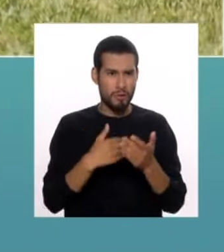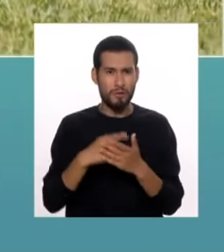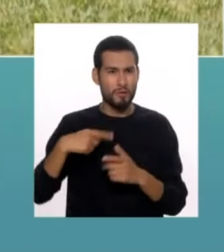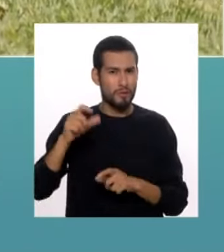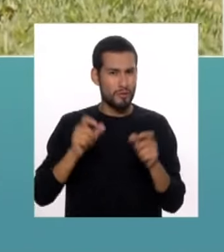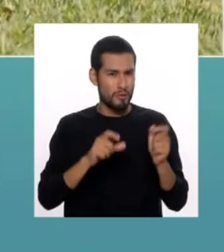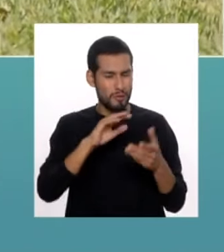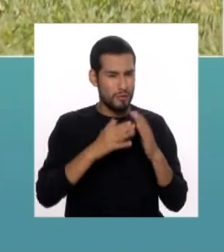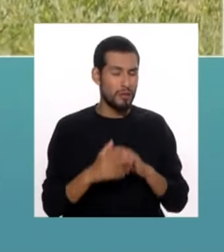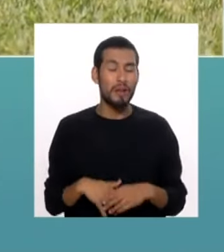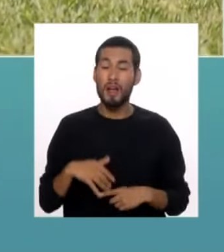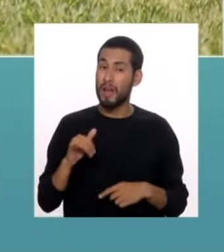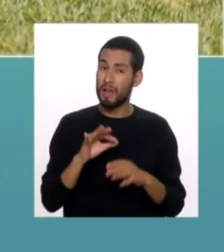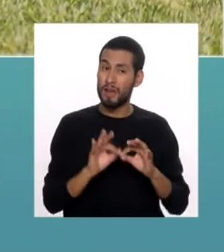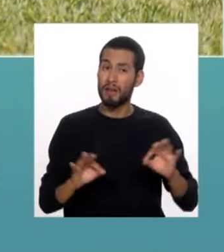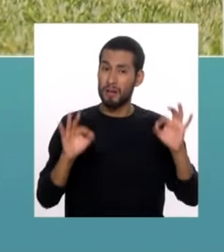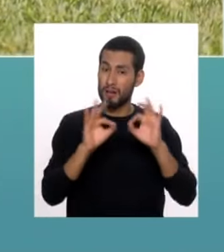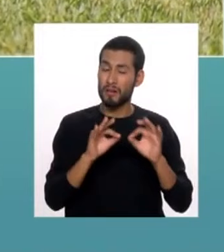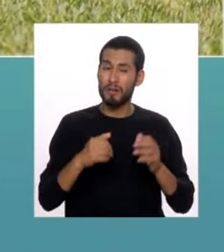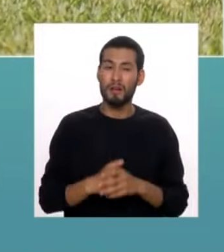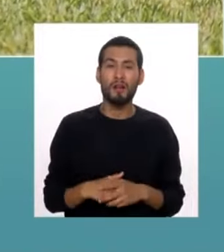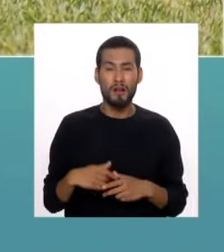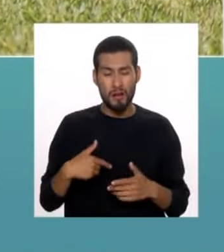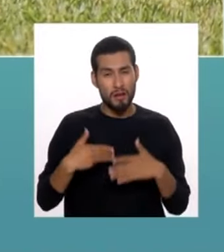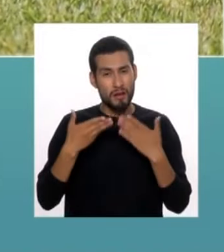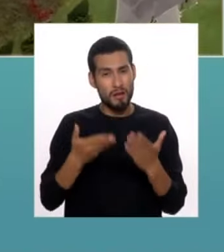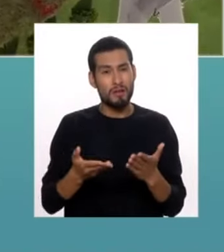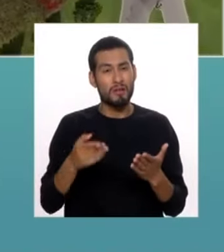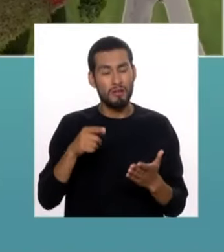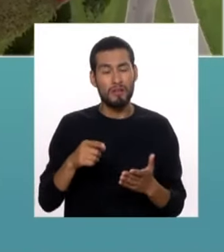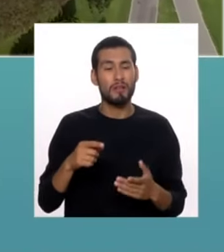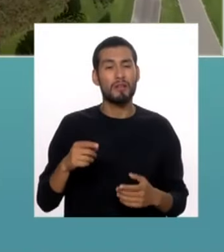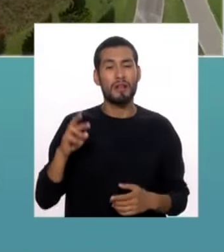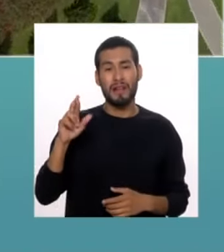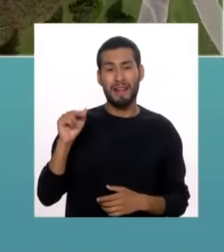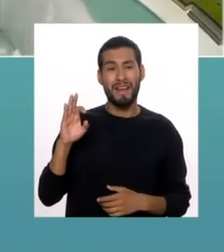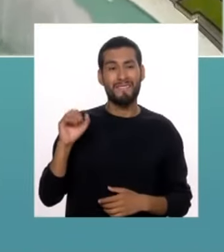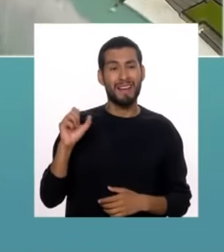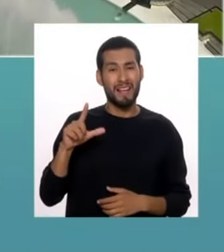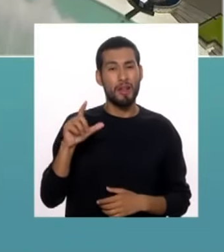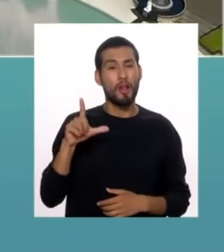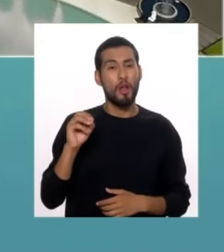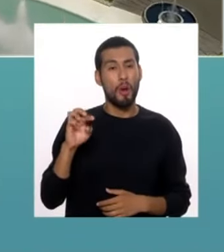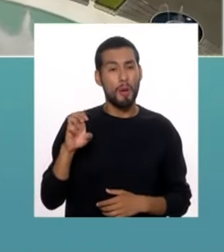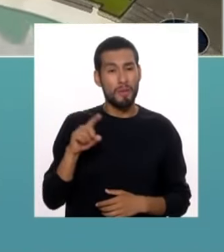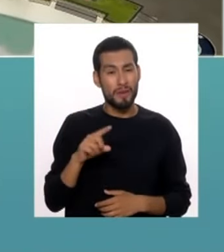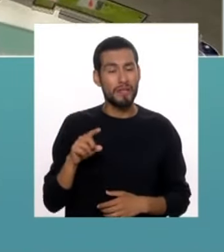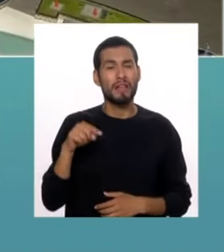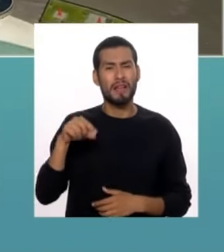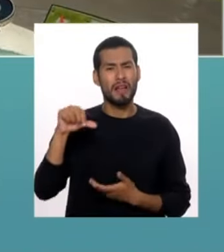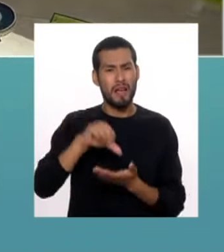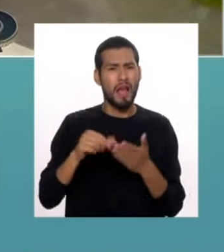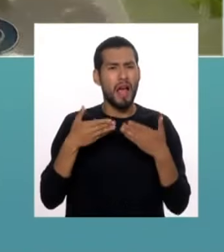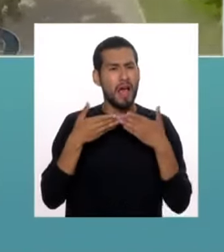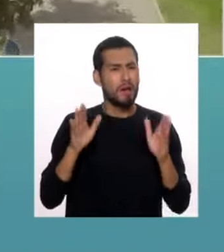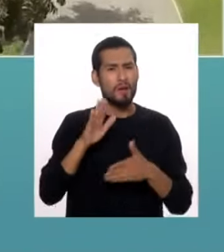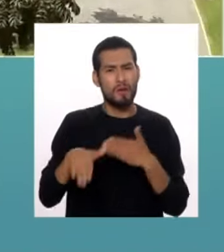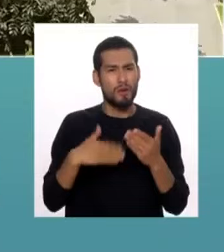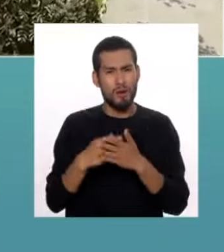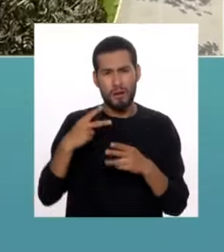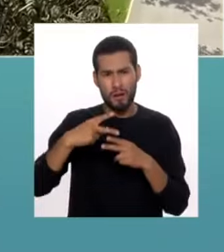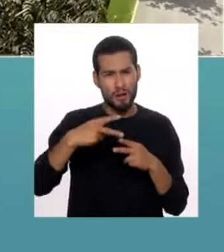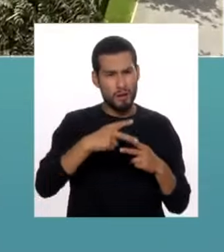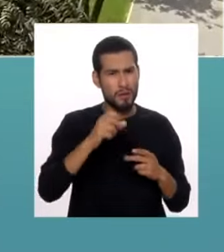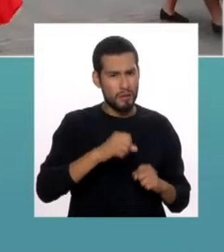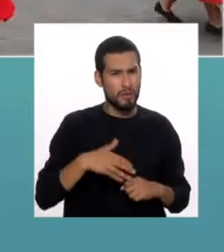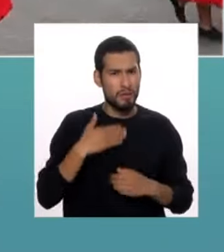ciudadanos. Y también es importante, es una disposición que ha dado el señor Rafael López Aliaga, que el parque también esté abierto para todos los vecinos